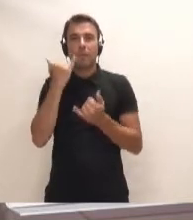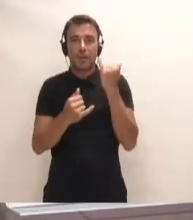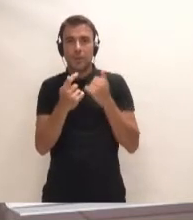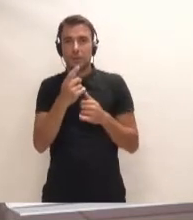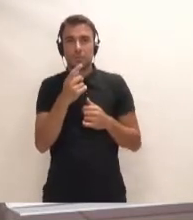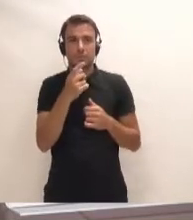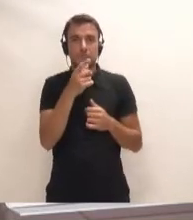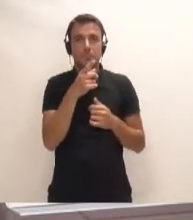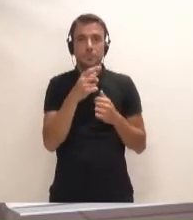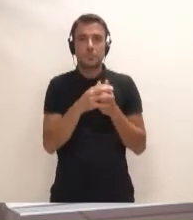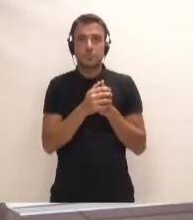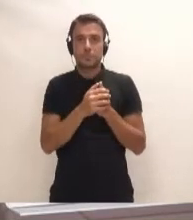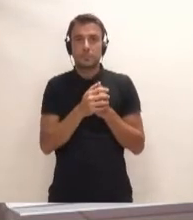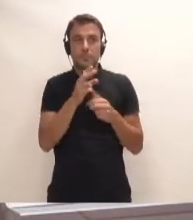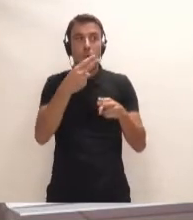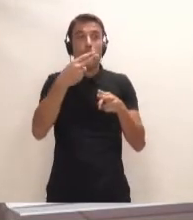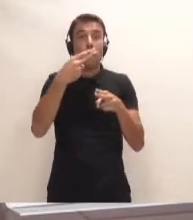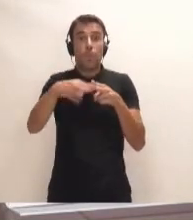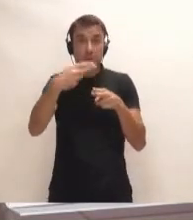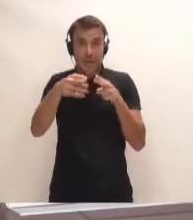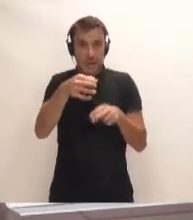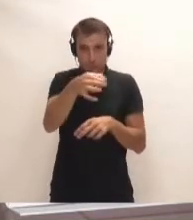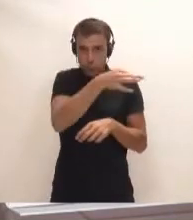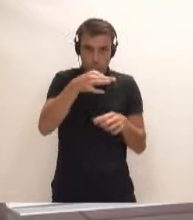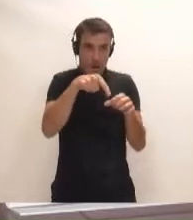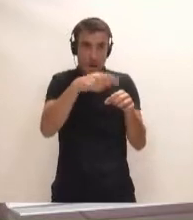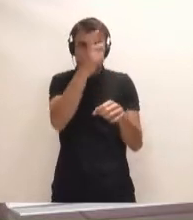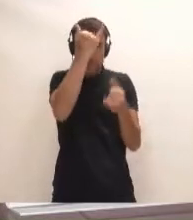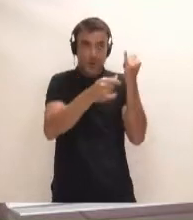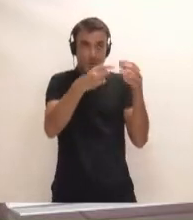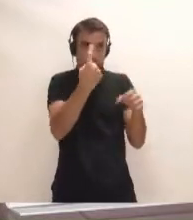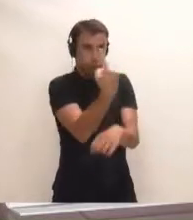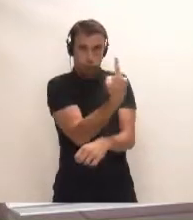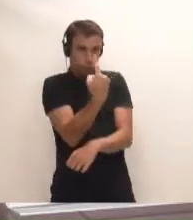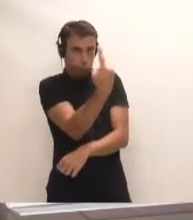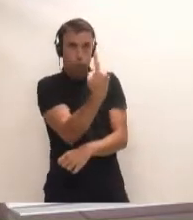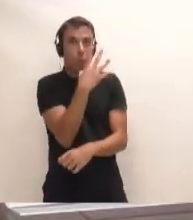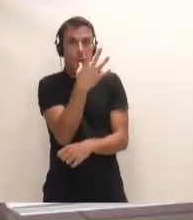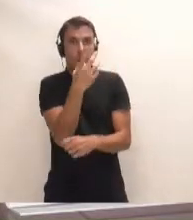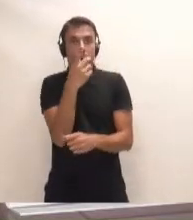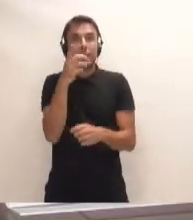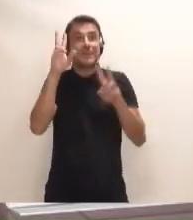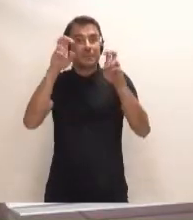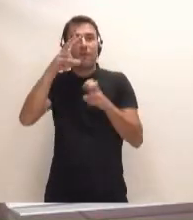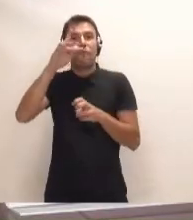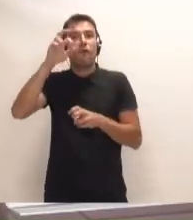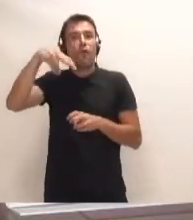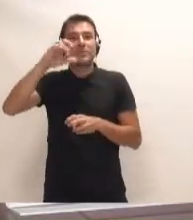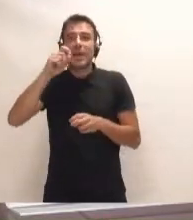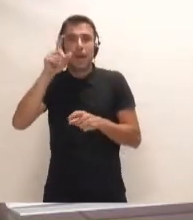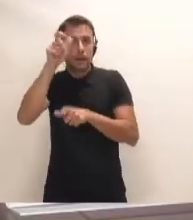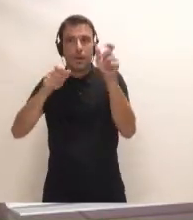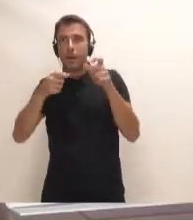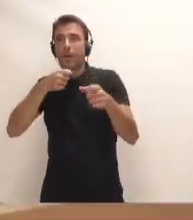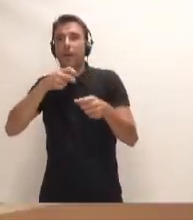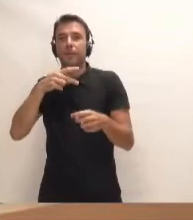quedando solo dentro de la política insular, porque todo el mundo se está bajando de Fonsalía, ya escuchamos